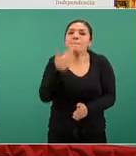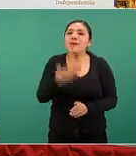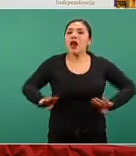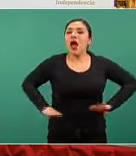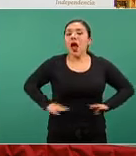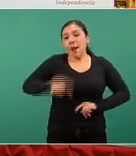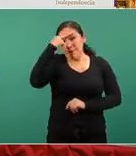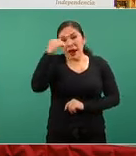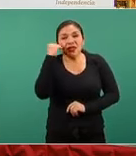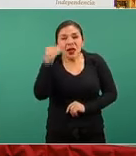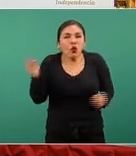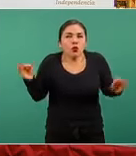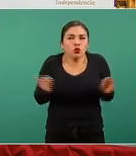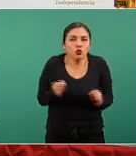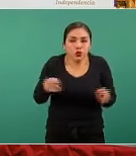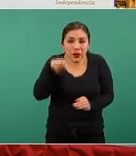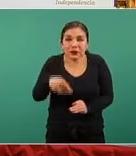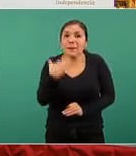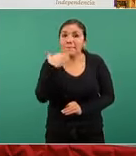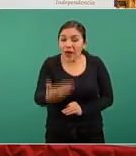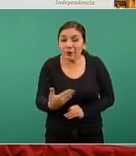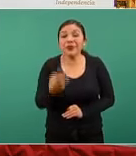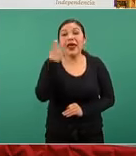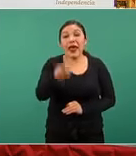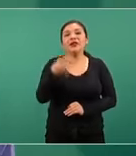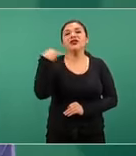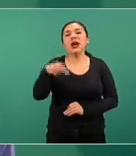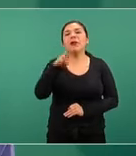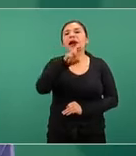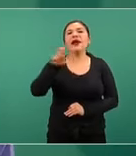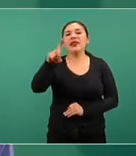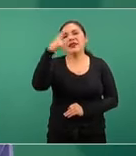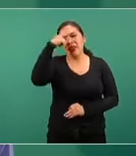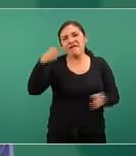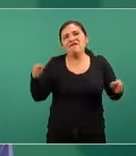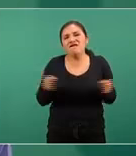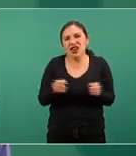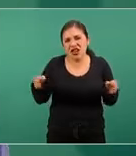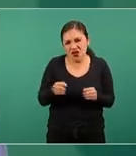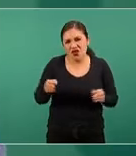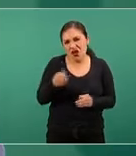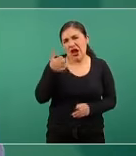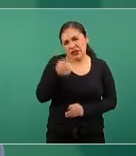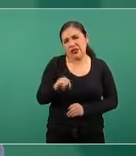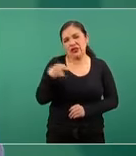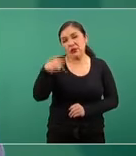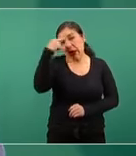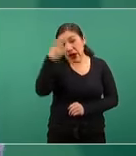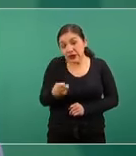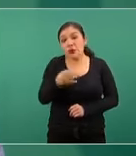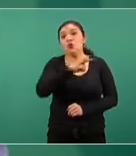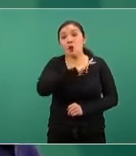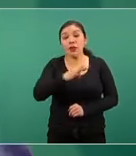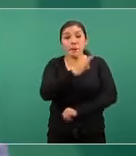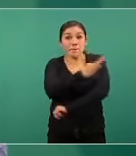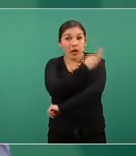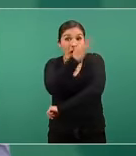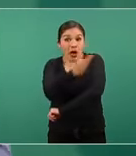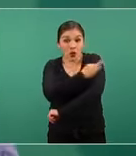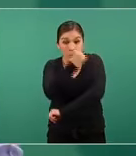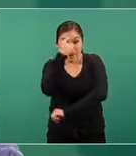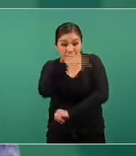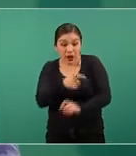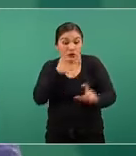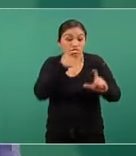correcta. Y esto es lo que se llama la red de frío o cadena de frío que permite que la vacuna que se le